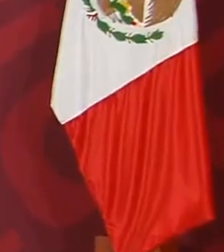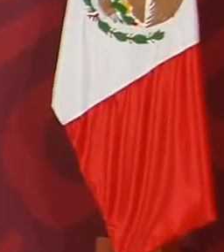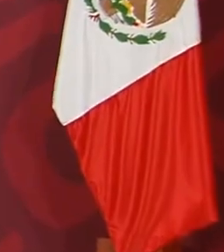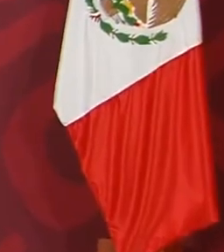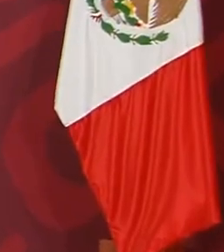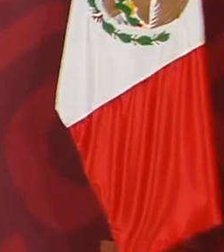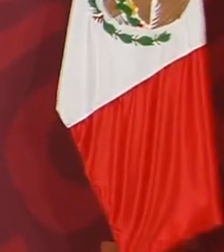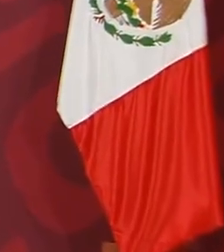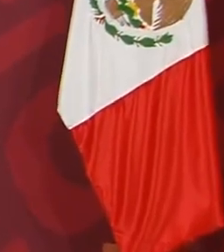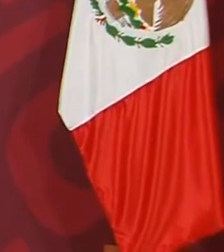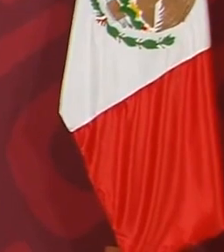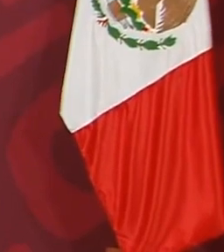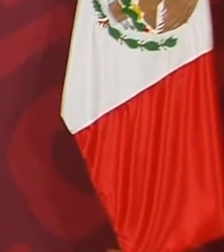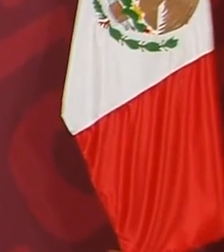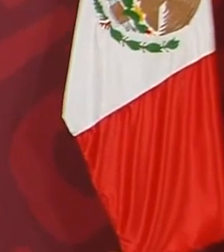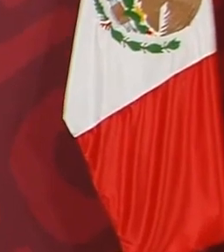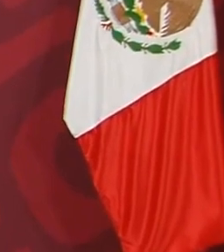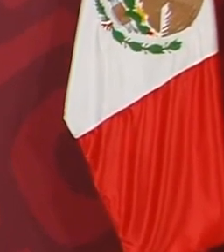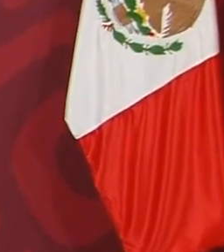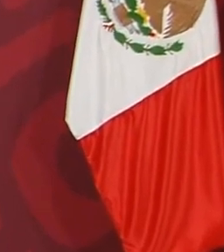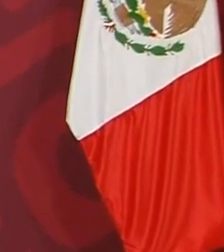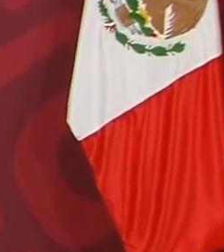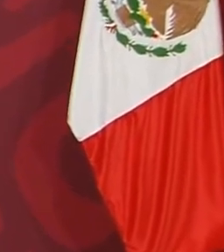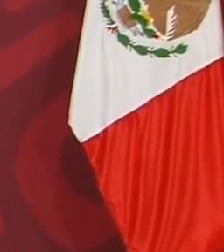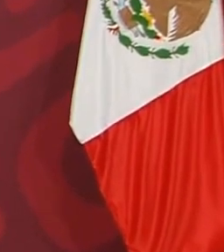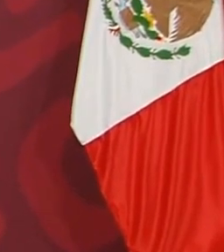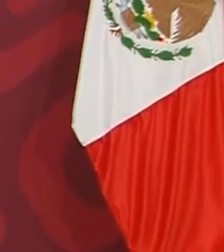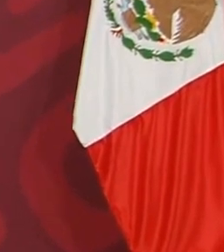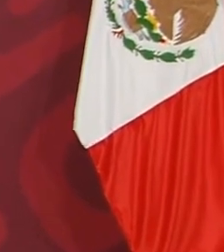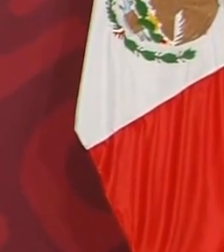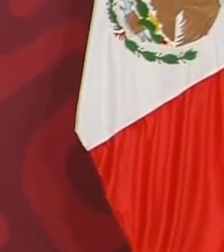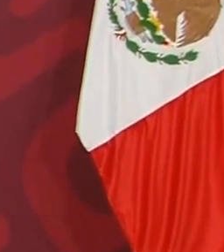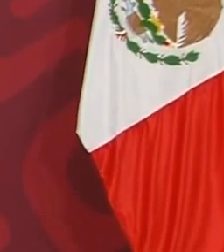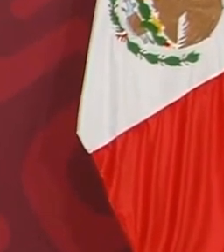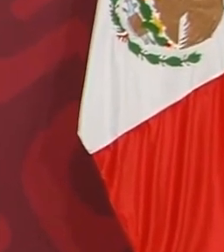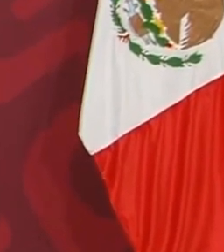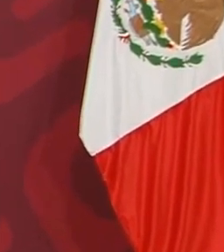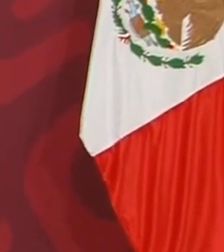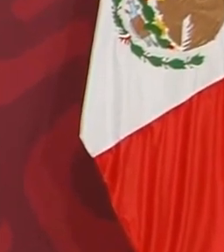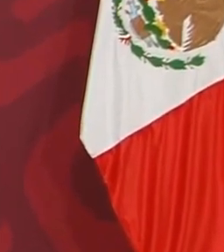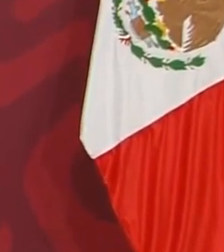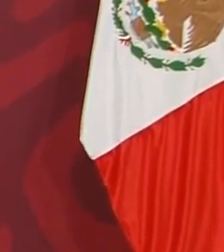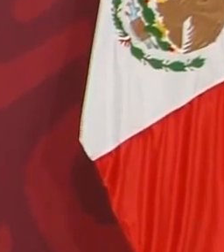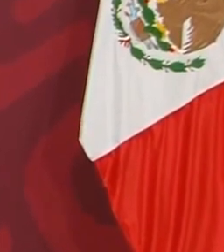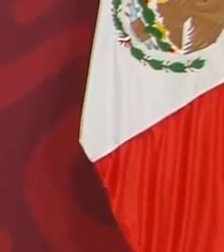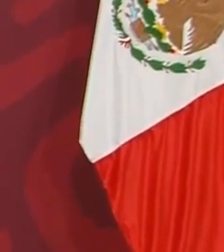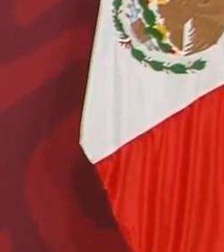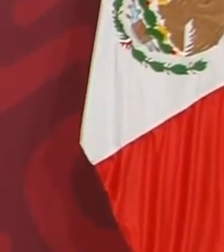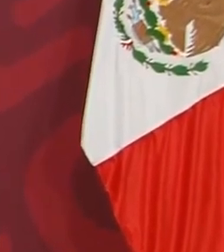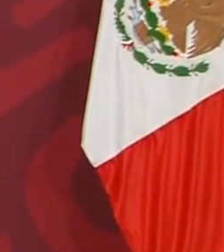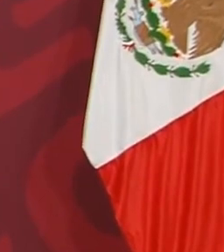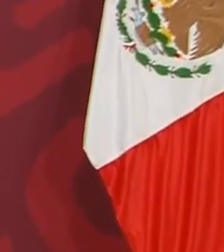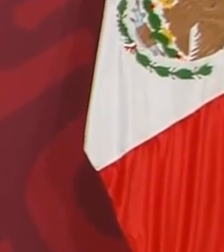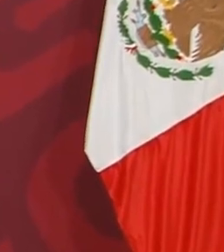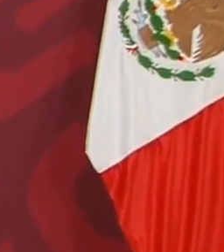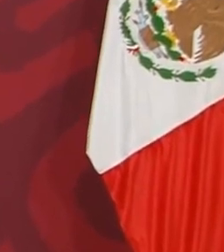Es un timbre de orgullo que esos medios nos